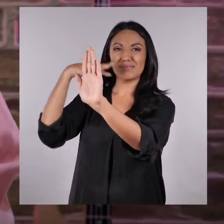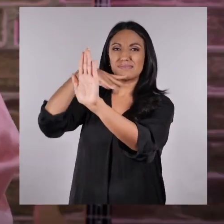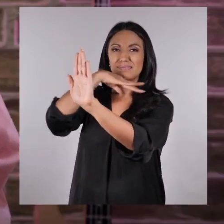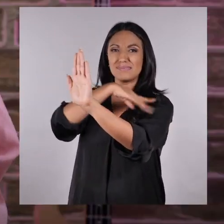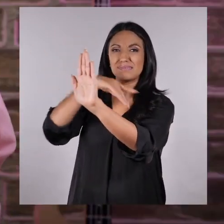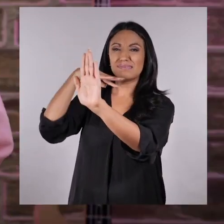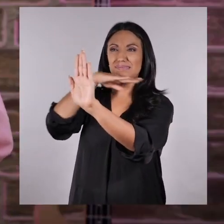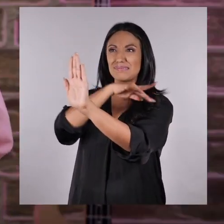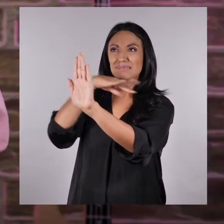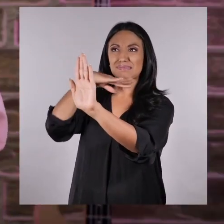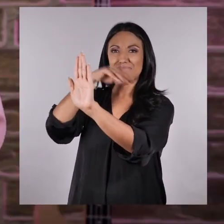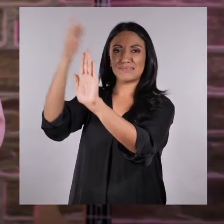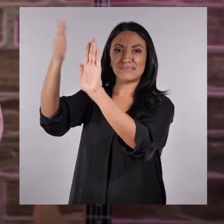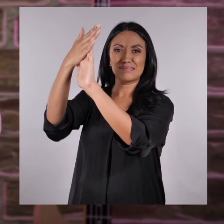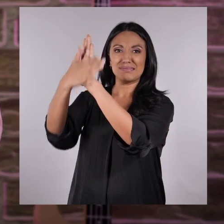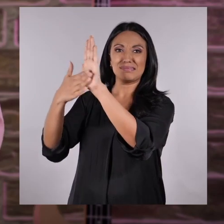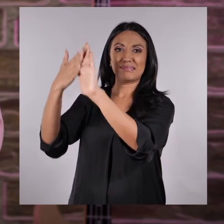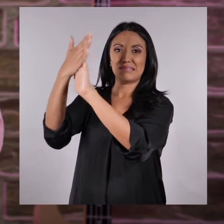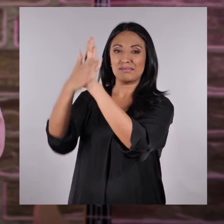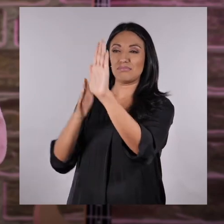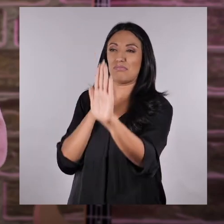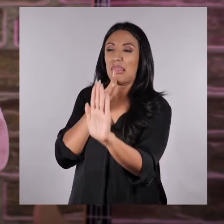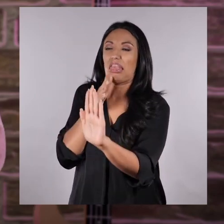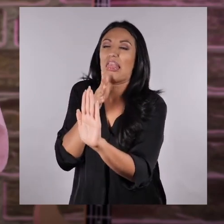se contaminó horriblemente.